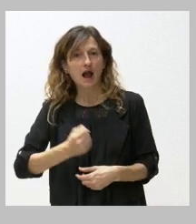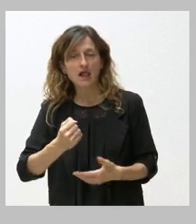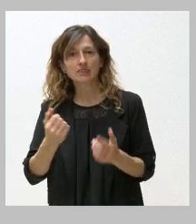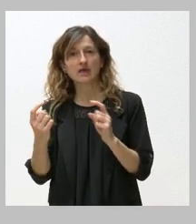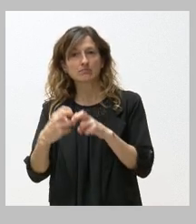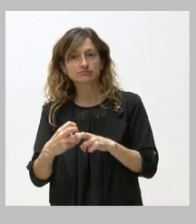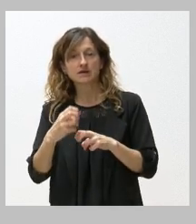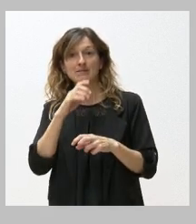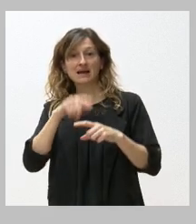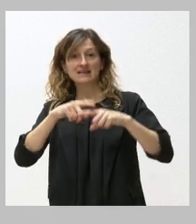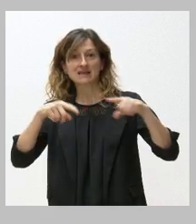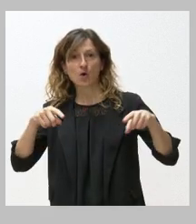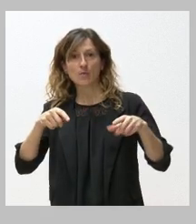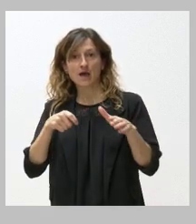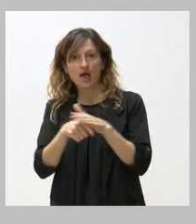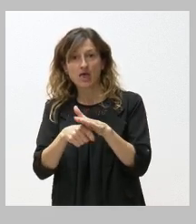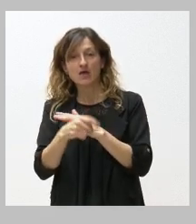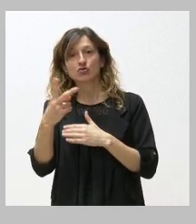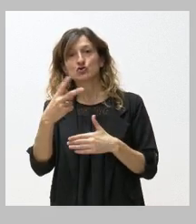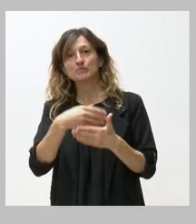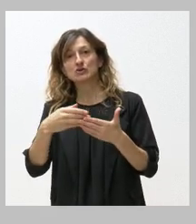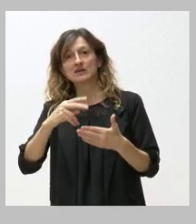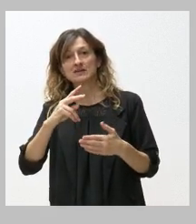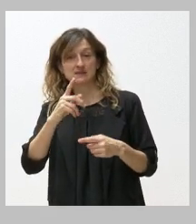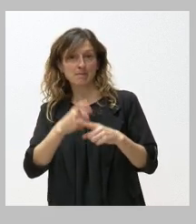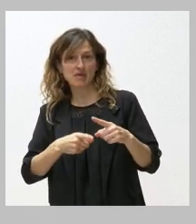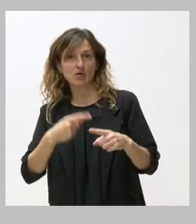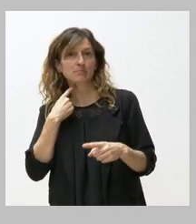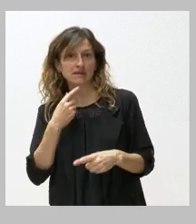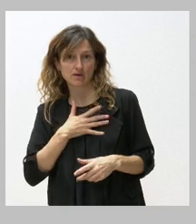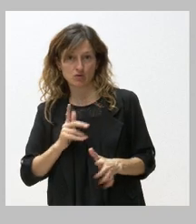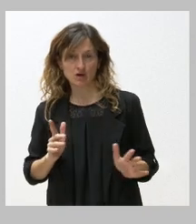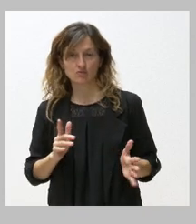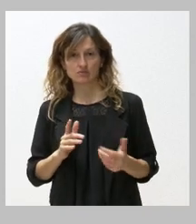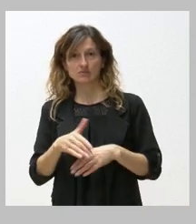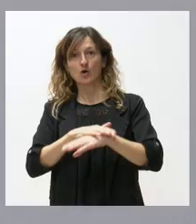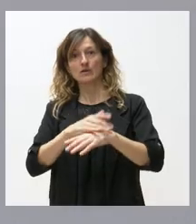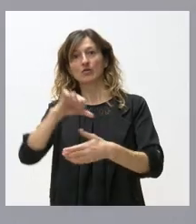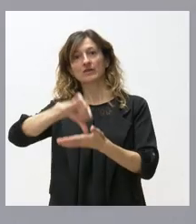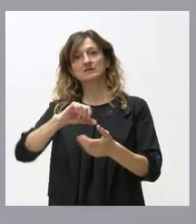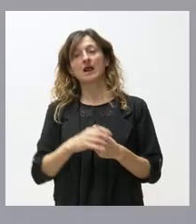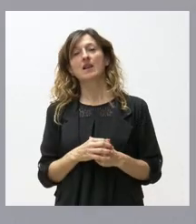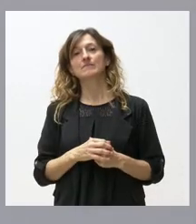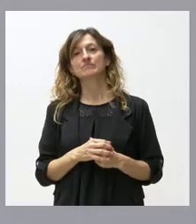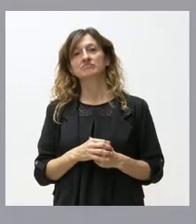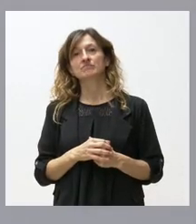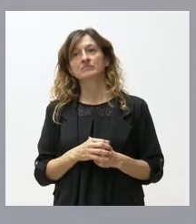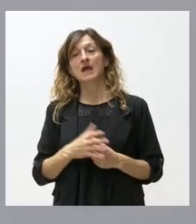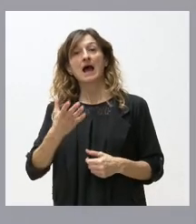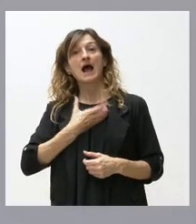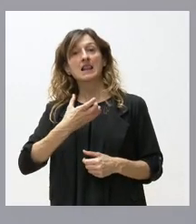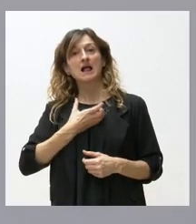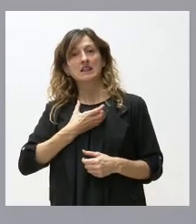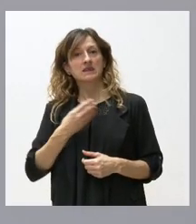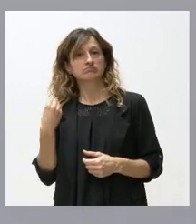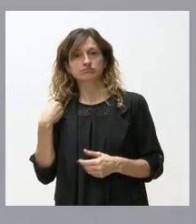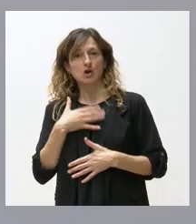Segovia no pierda una inversión de dos millones y medio del gobierno central pues naturalmente estamos a disposición del alcalde a escuchar